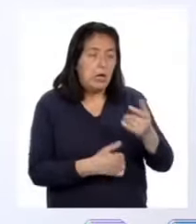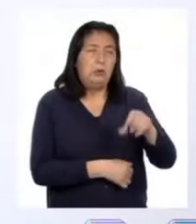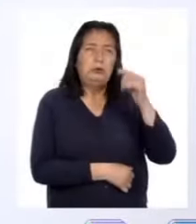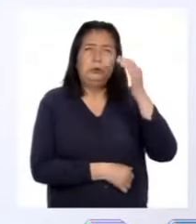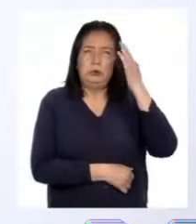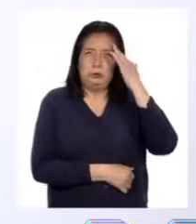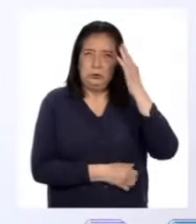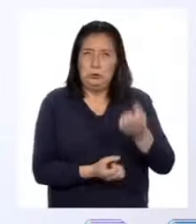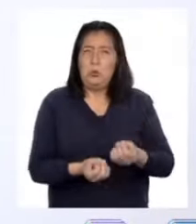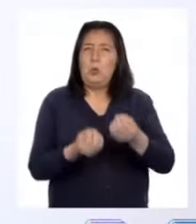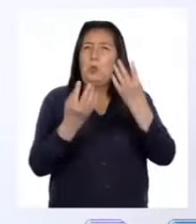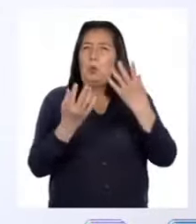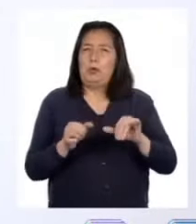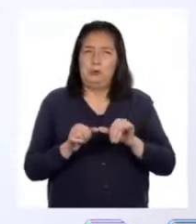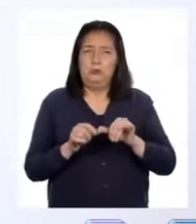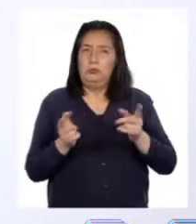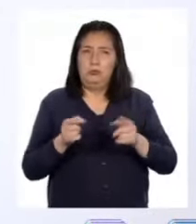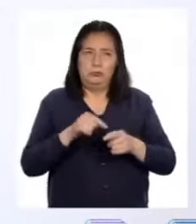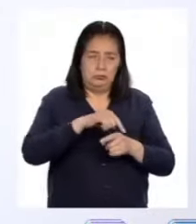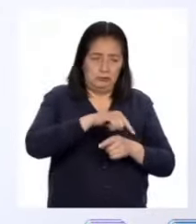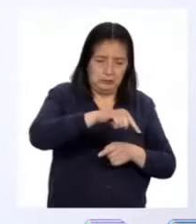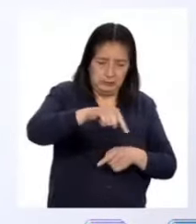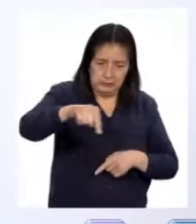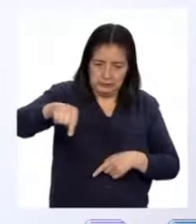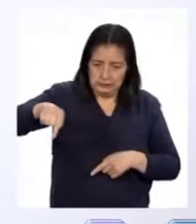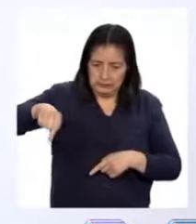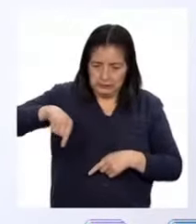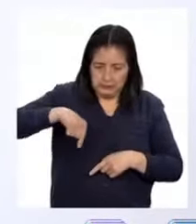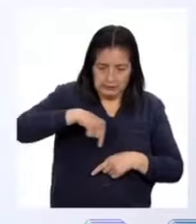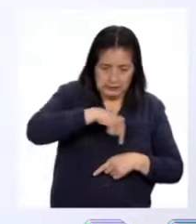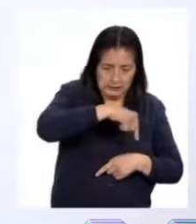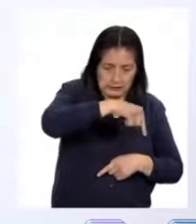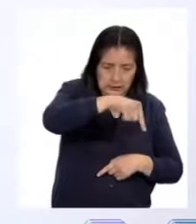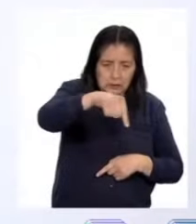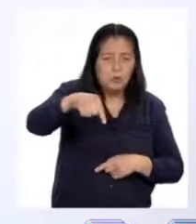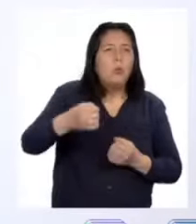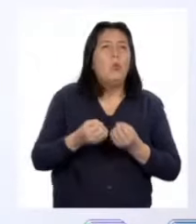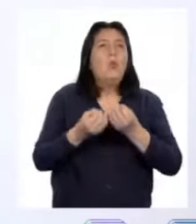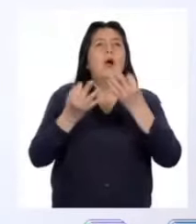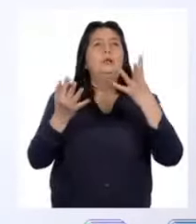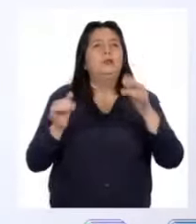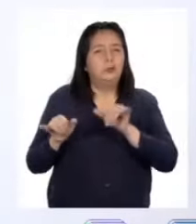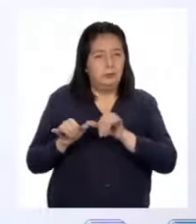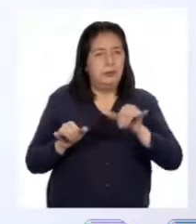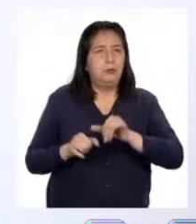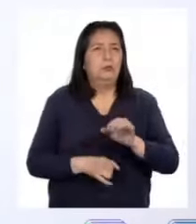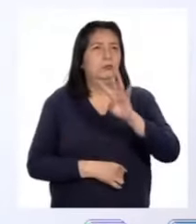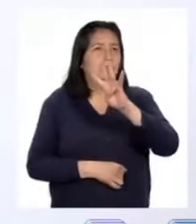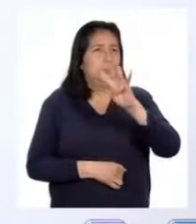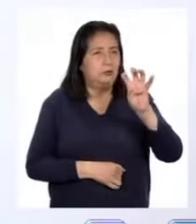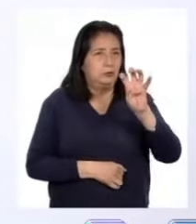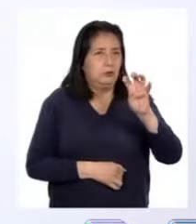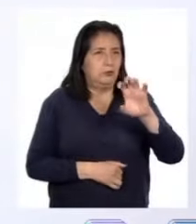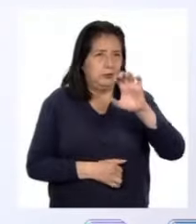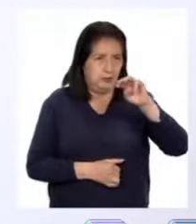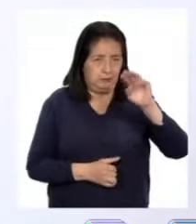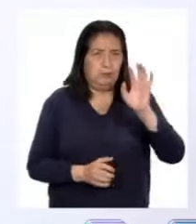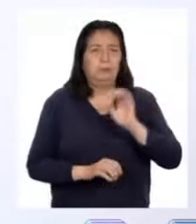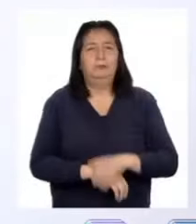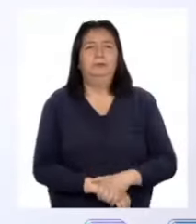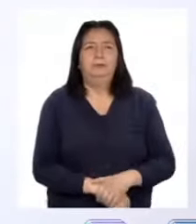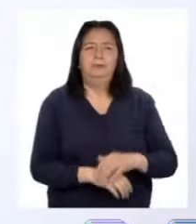conoce cuánto debería medir la longitud de la mesa circular que necesitamos. 400 centímetros.